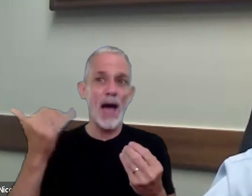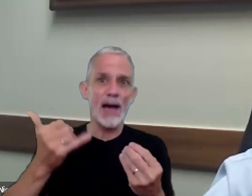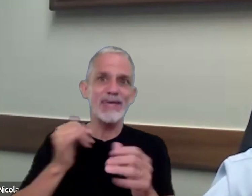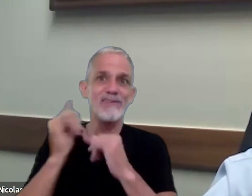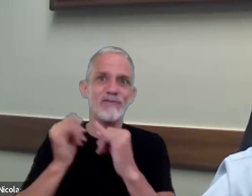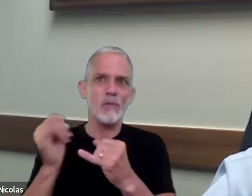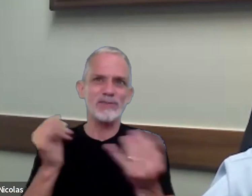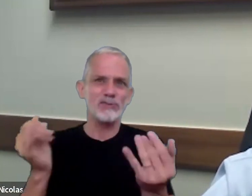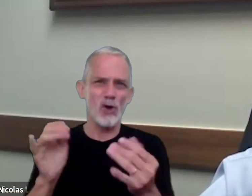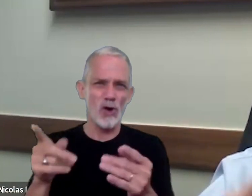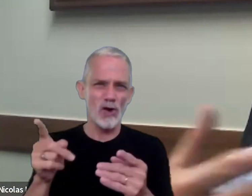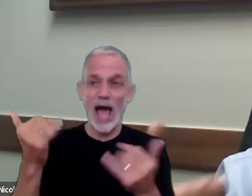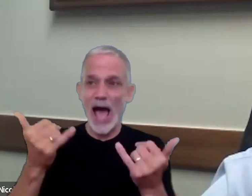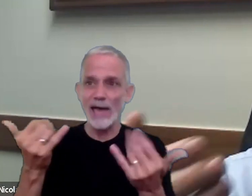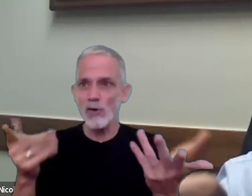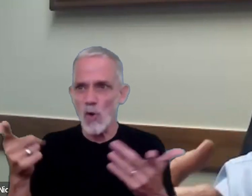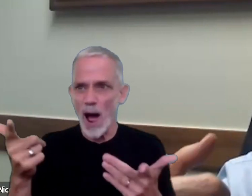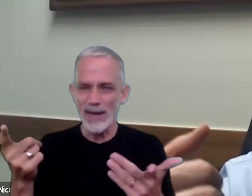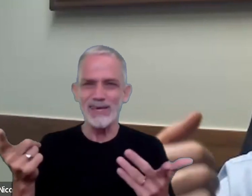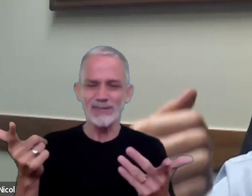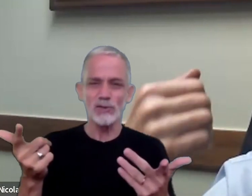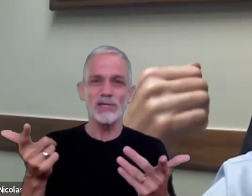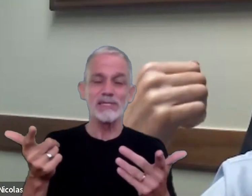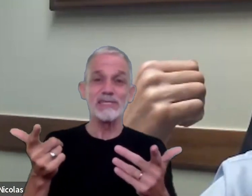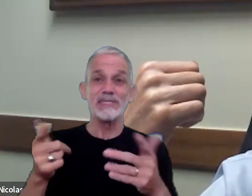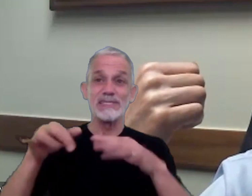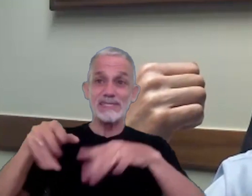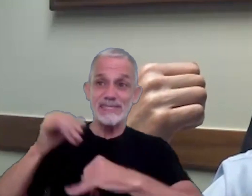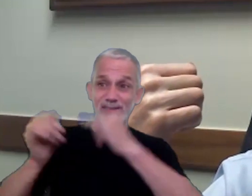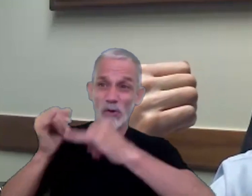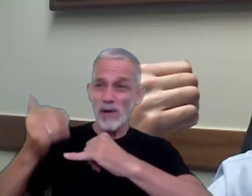de información porque muchas veces la base de datos